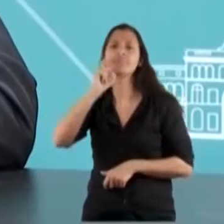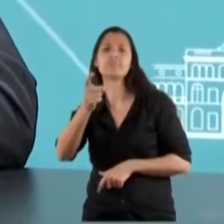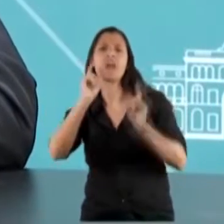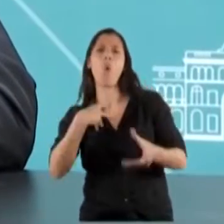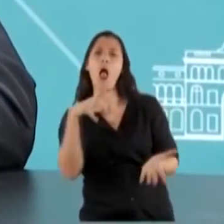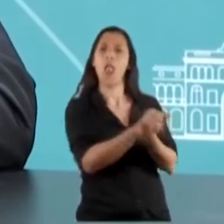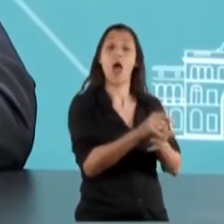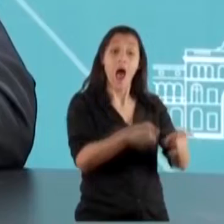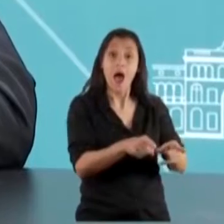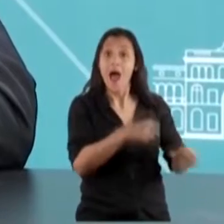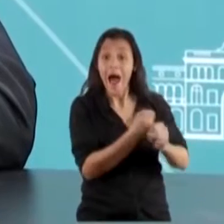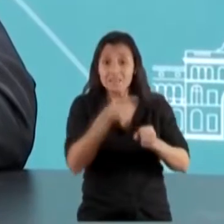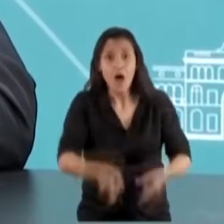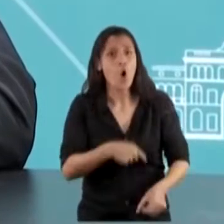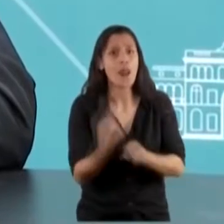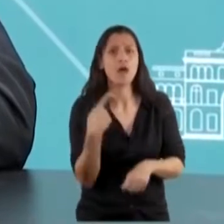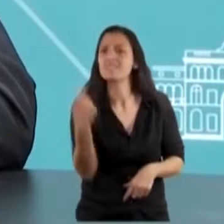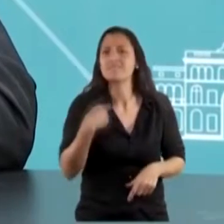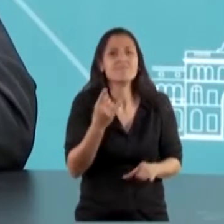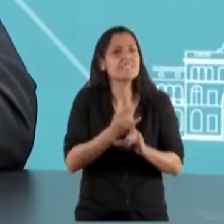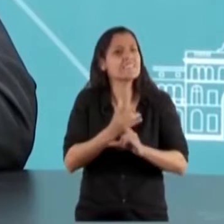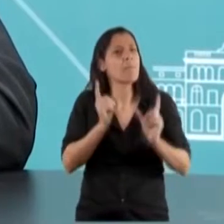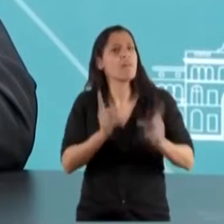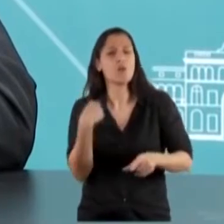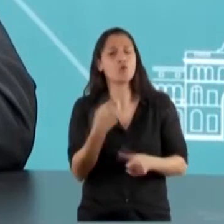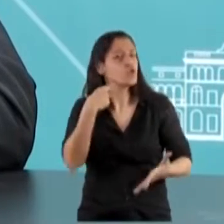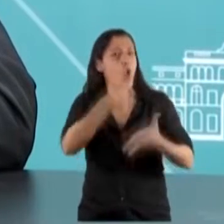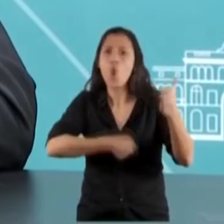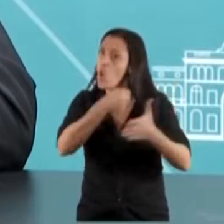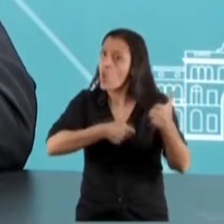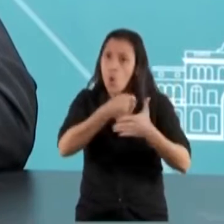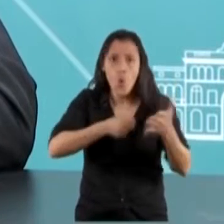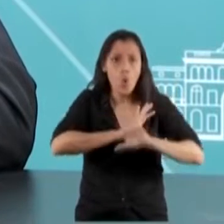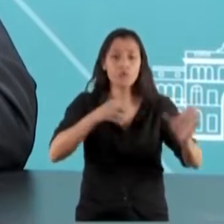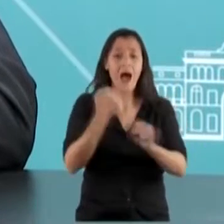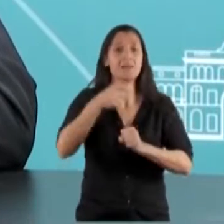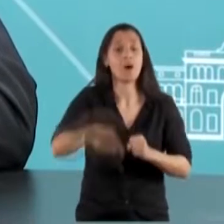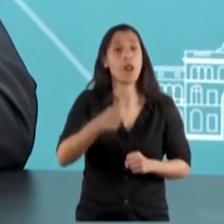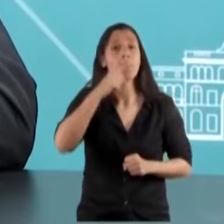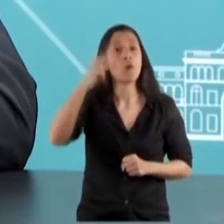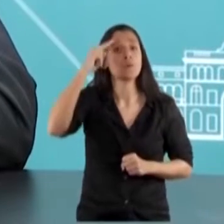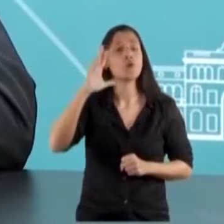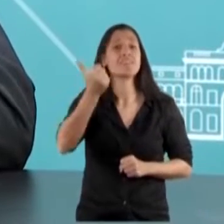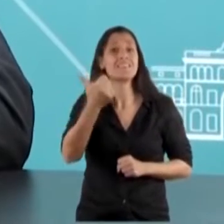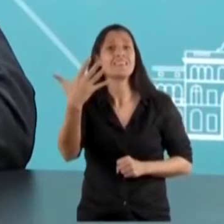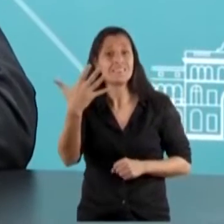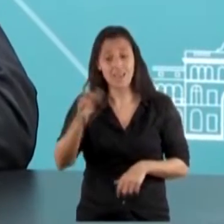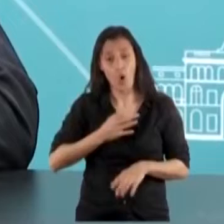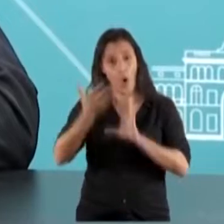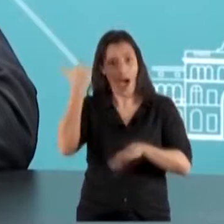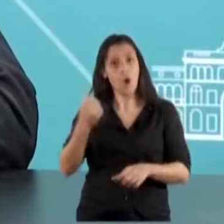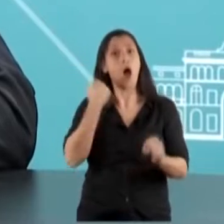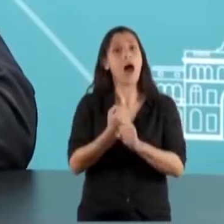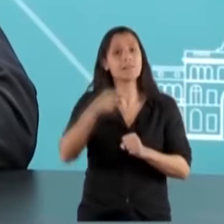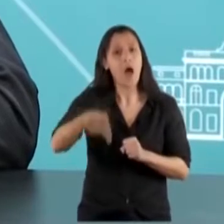siempre ha reclamado la soberanía plena de su territorio al Reino Unido. En 1965 tuvimos la